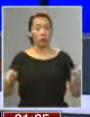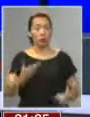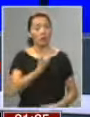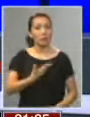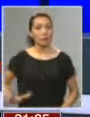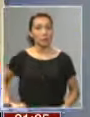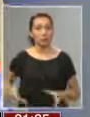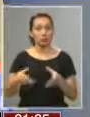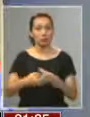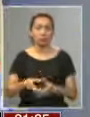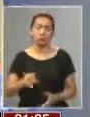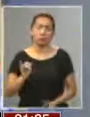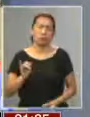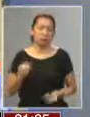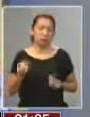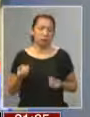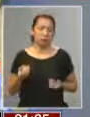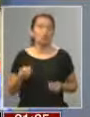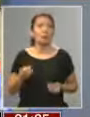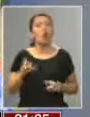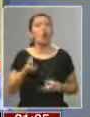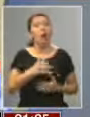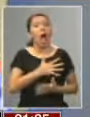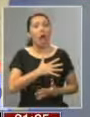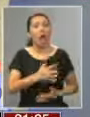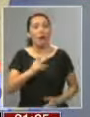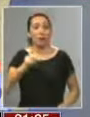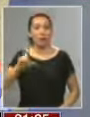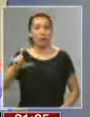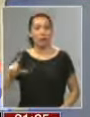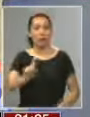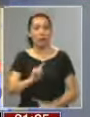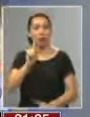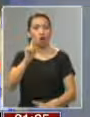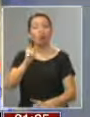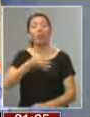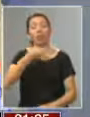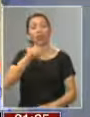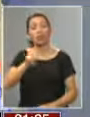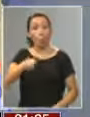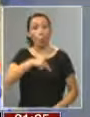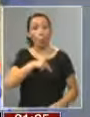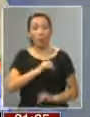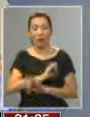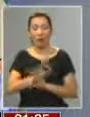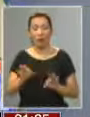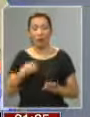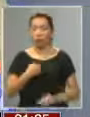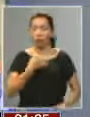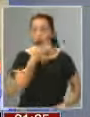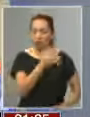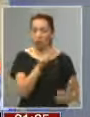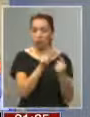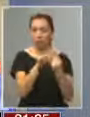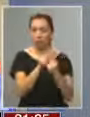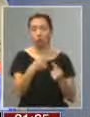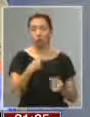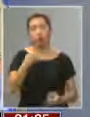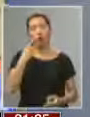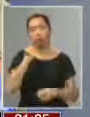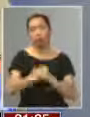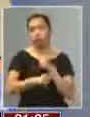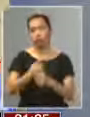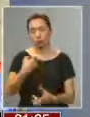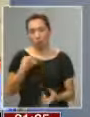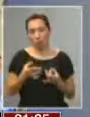presidencia del partido? Pero por supuesto, por amor a la ADC, ni siquiera declarándose culpable de nada. Yo se lo he dicho, lo conozco muchos años.